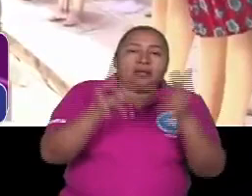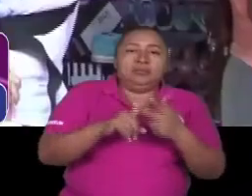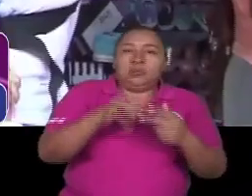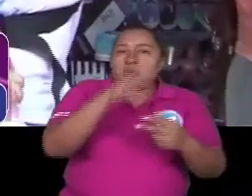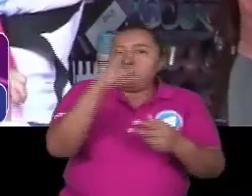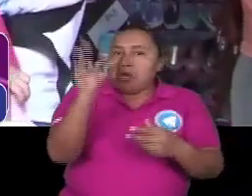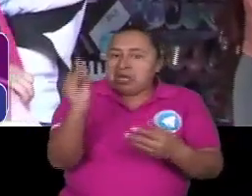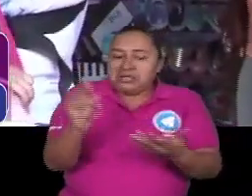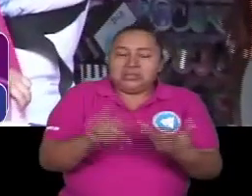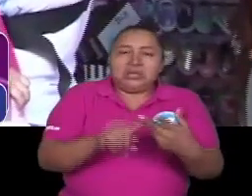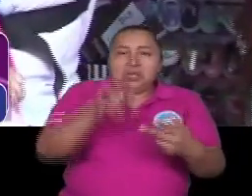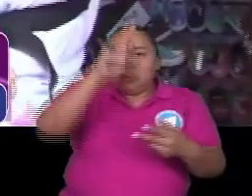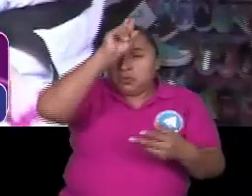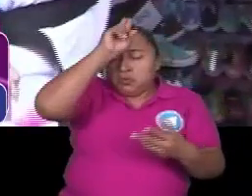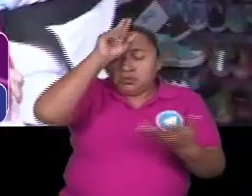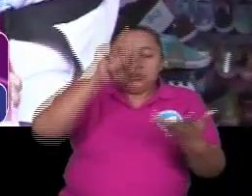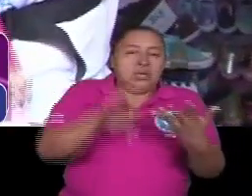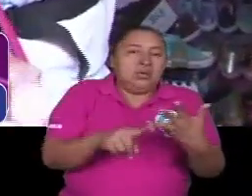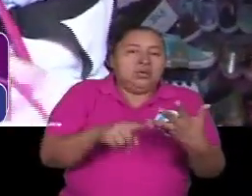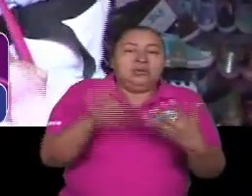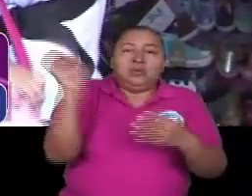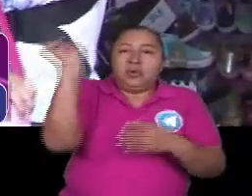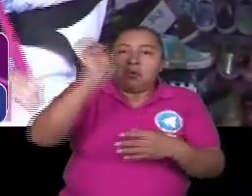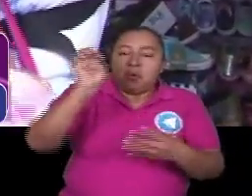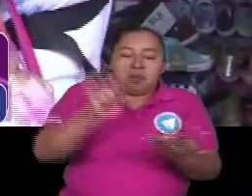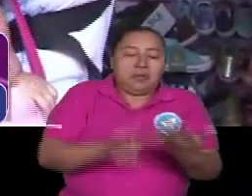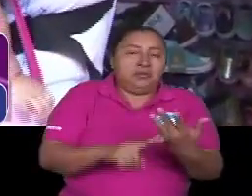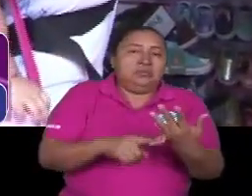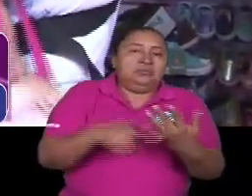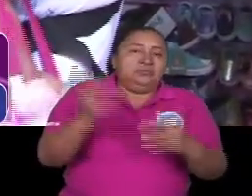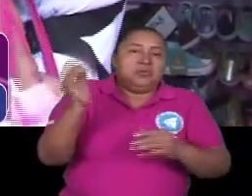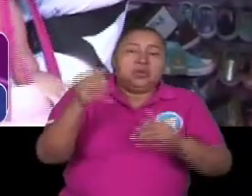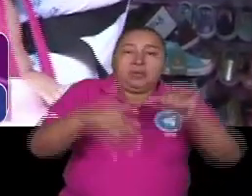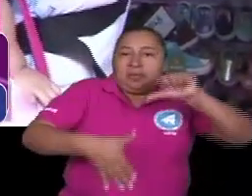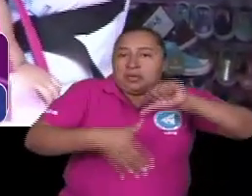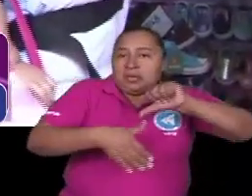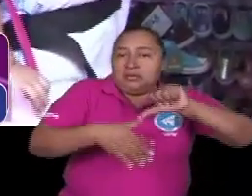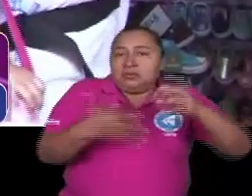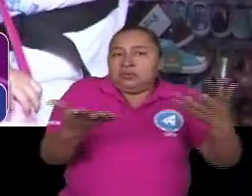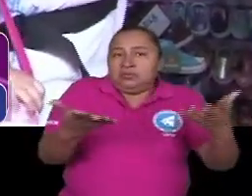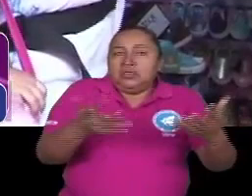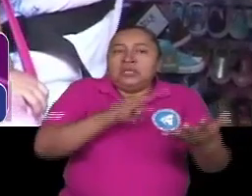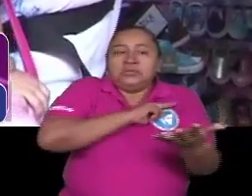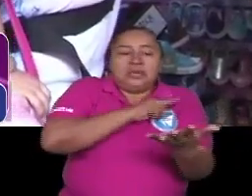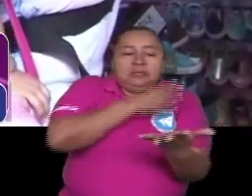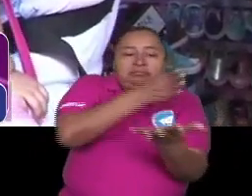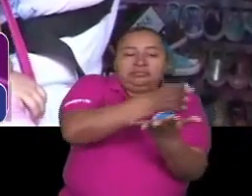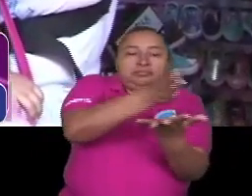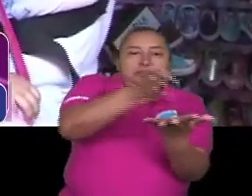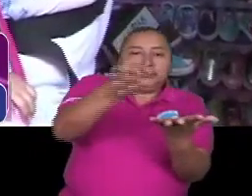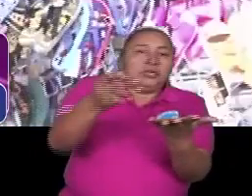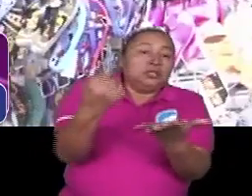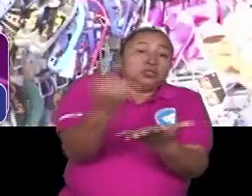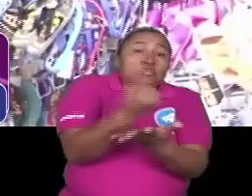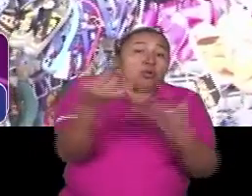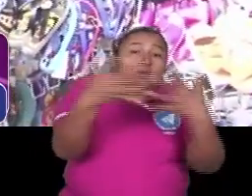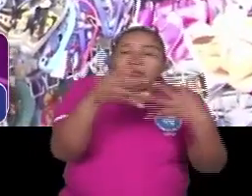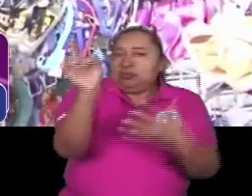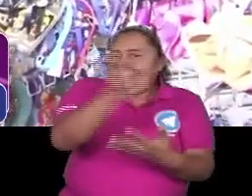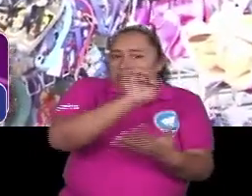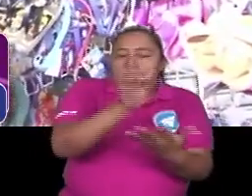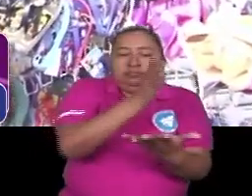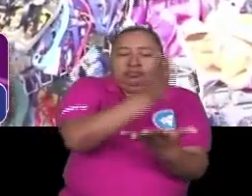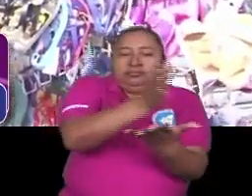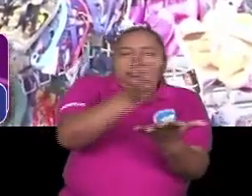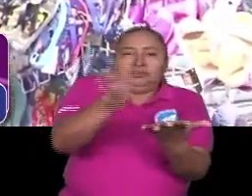Asia mercados con Rusia mercados con Europa mercados con América del Sur o sea se han diversificado los mercados y por eso es